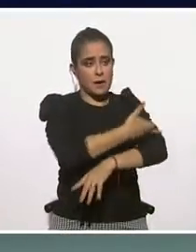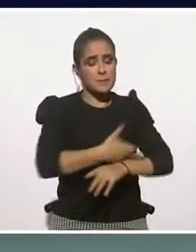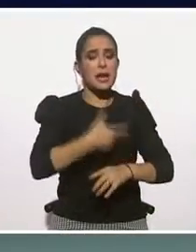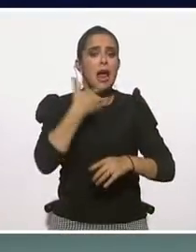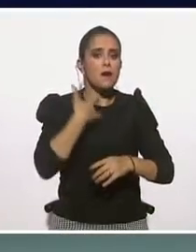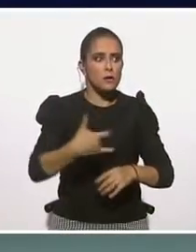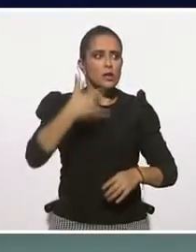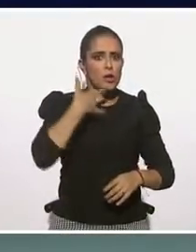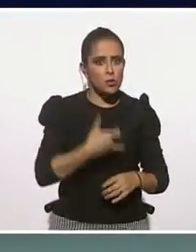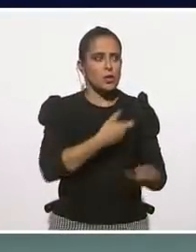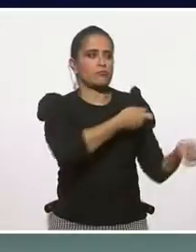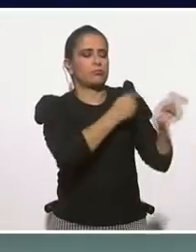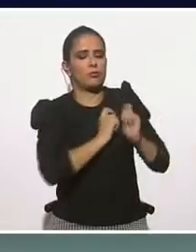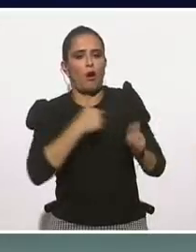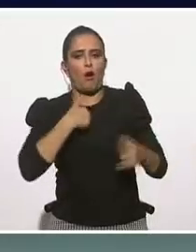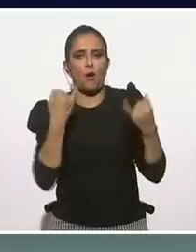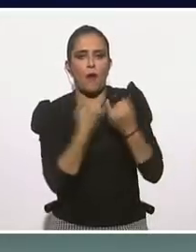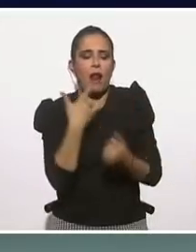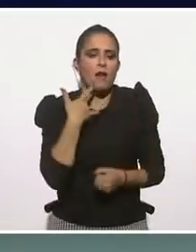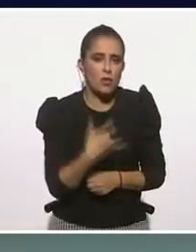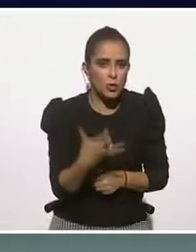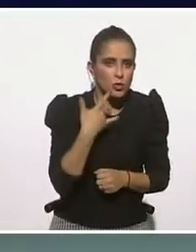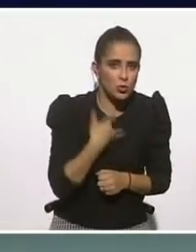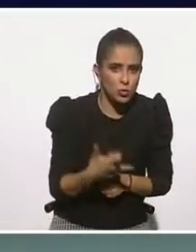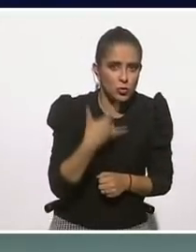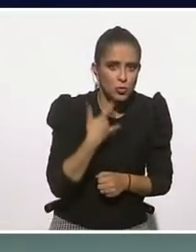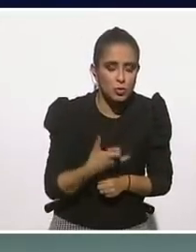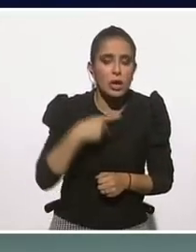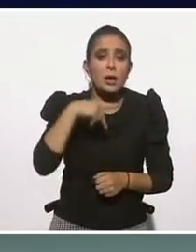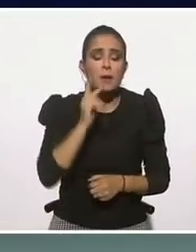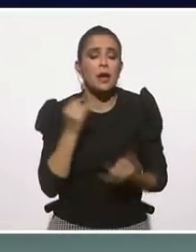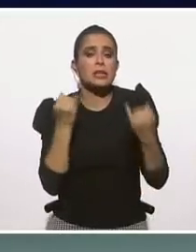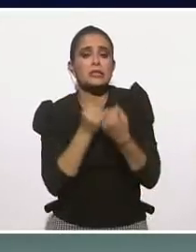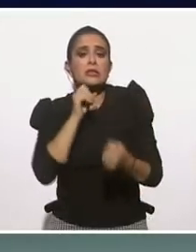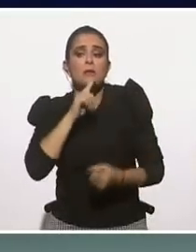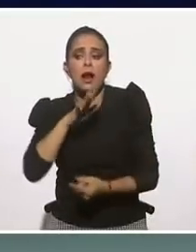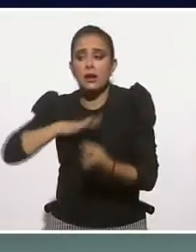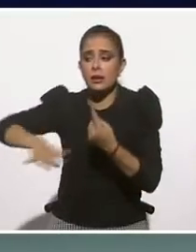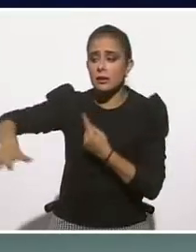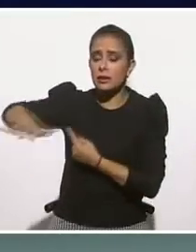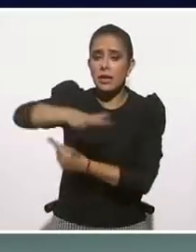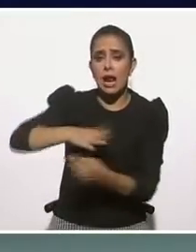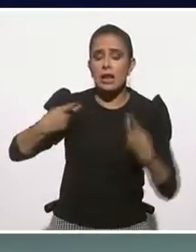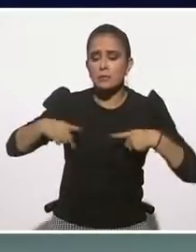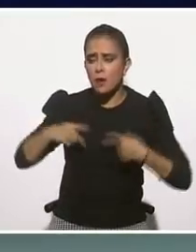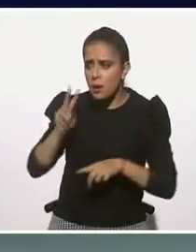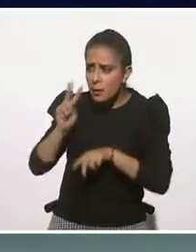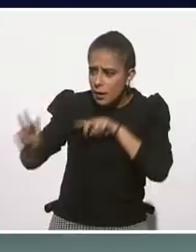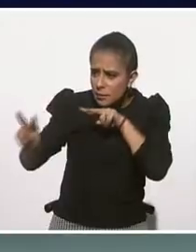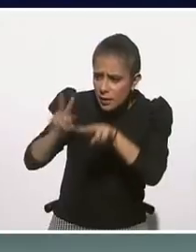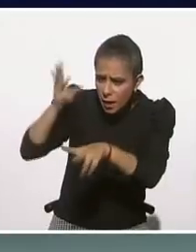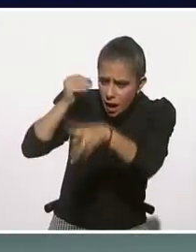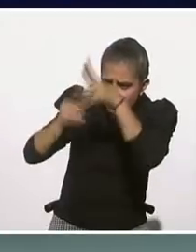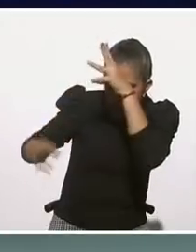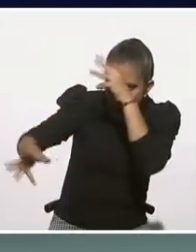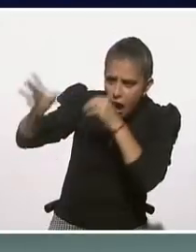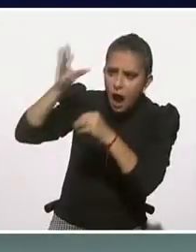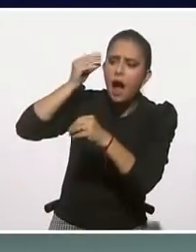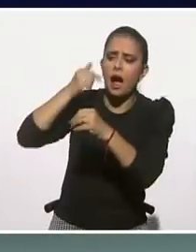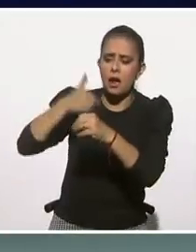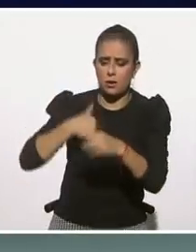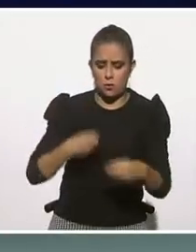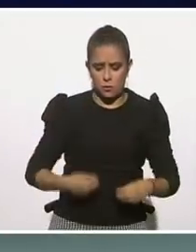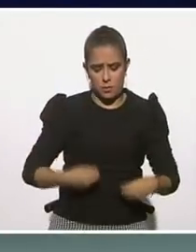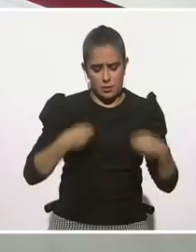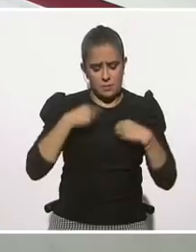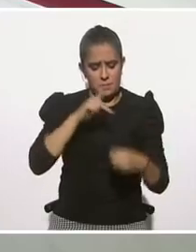social. Y en esa carga social es donde, como ahorita comentaba la psicóloga Joyce Cañavera, tenemos que empujar, empezar a encontrar formas diferentes de vivir